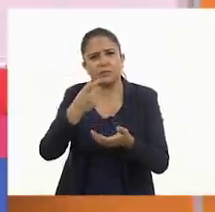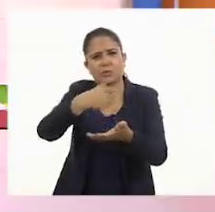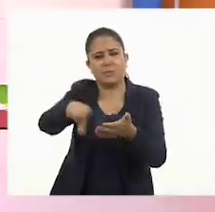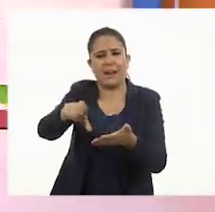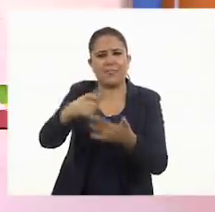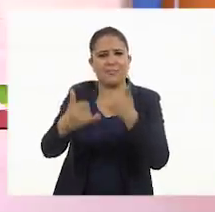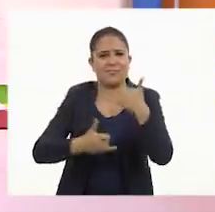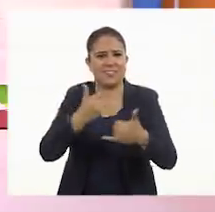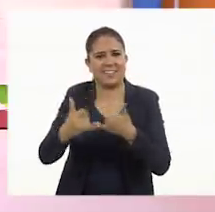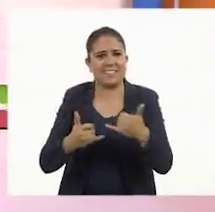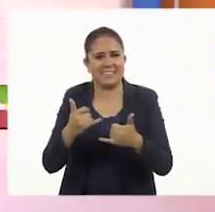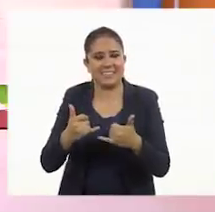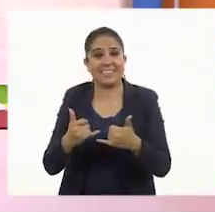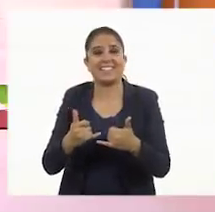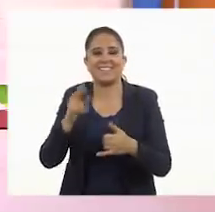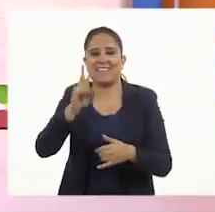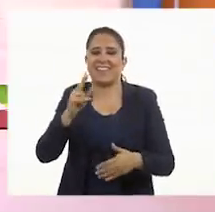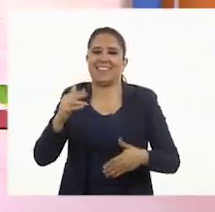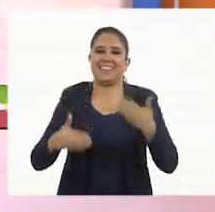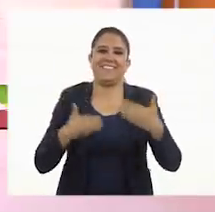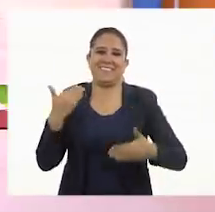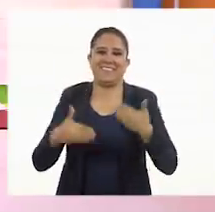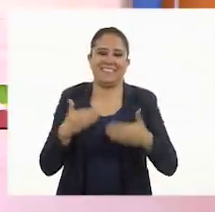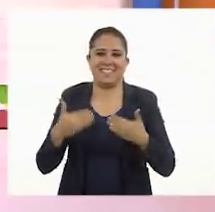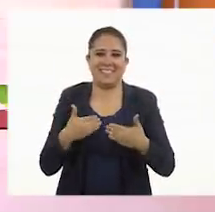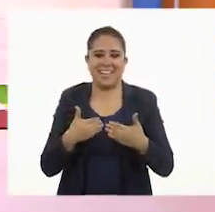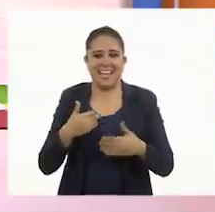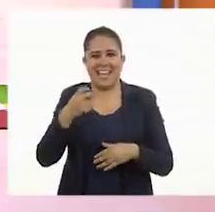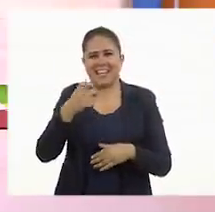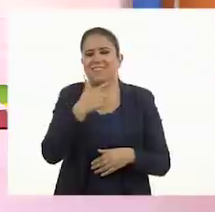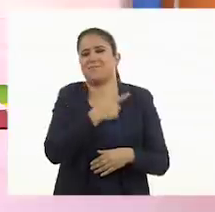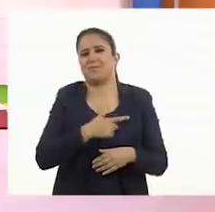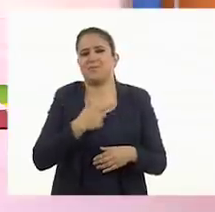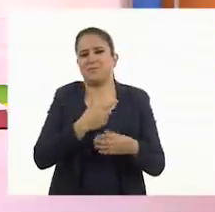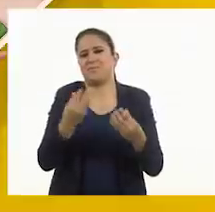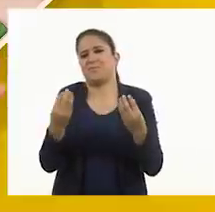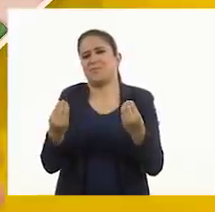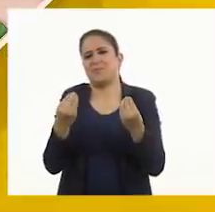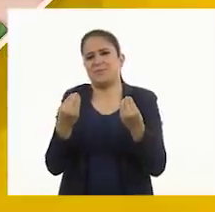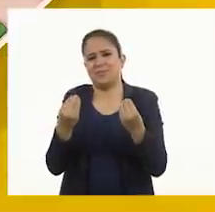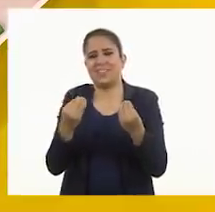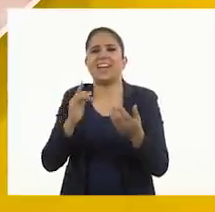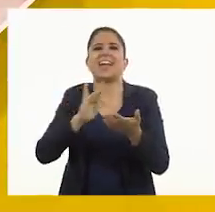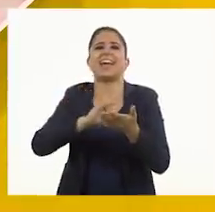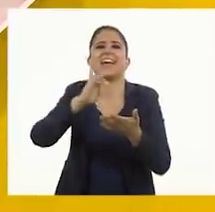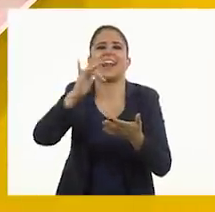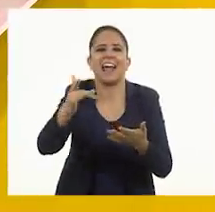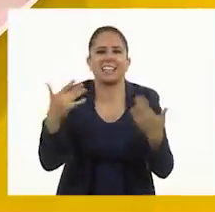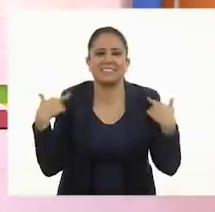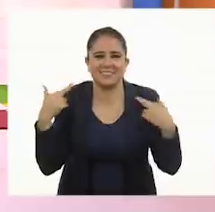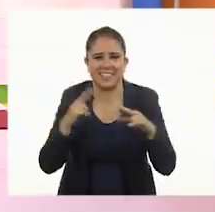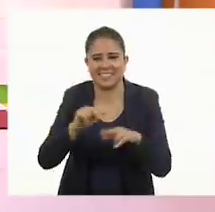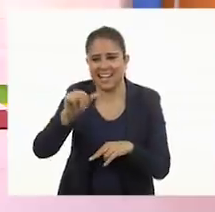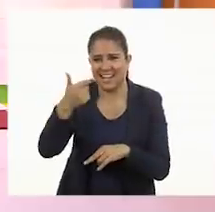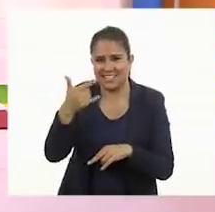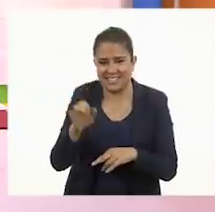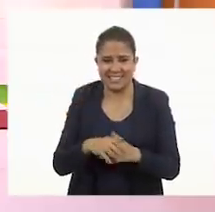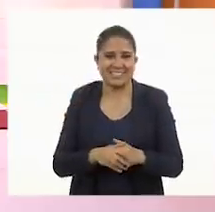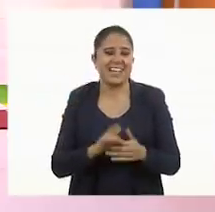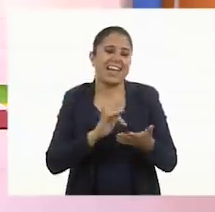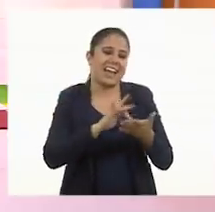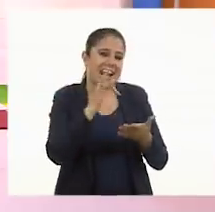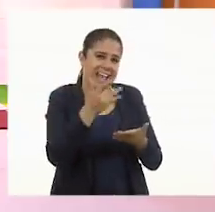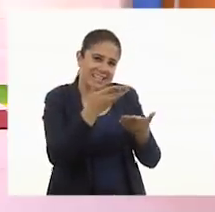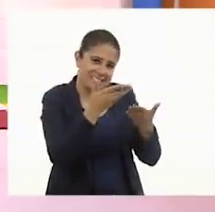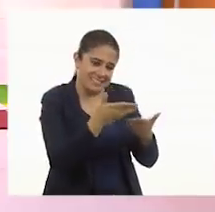juguete! ¡Fue muy divertido! ¡Esa parte me gustó muchísimo! ¡Gracias, maestra Angie! Gracias